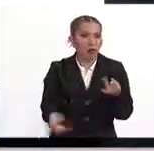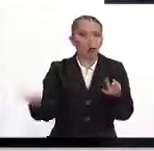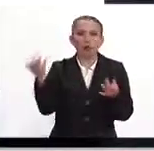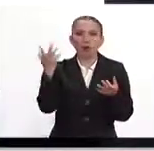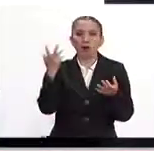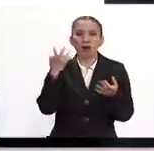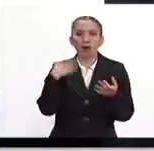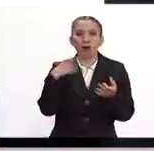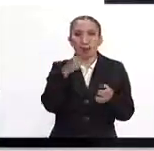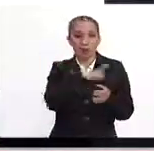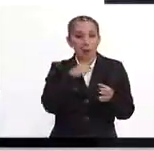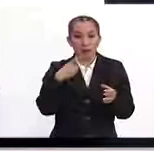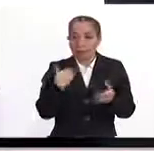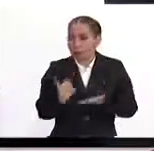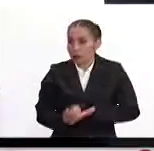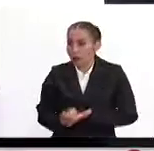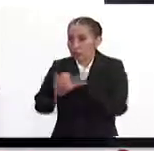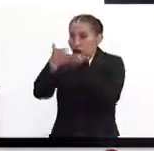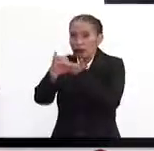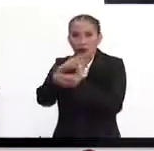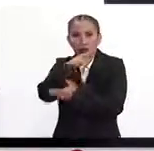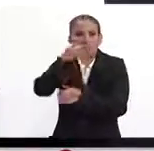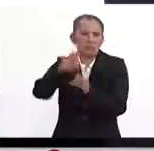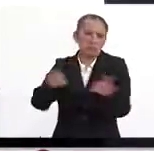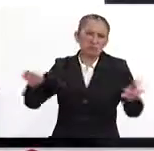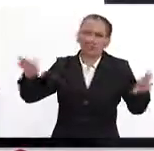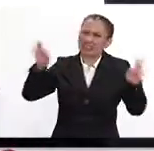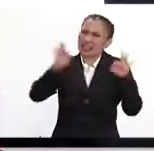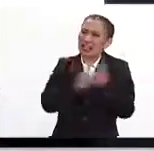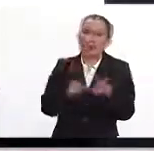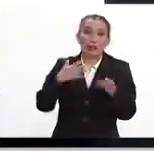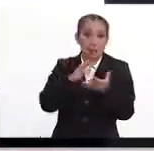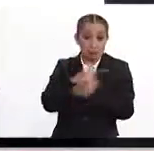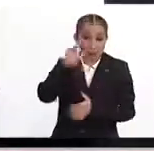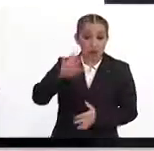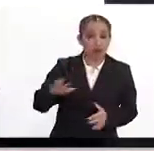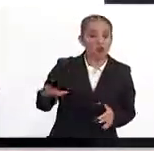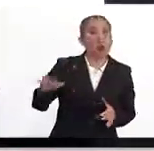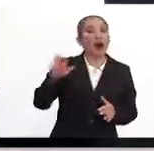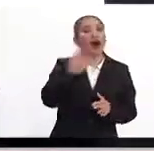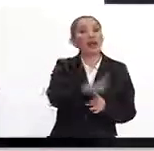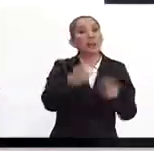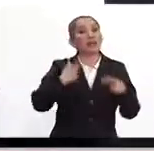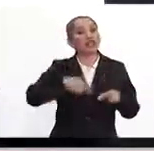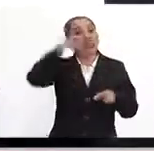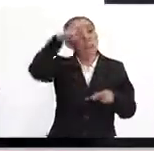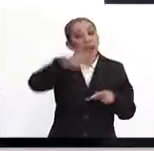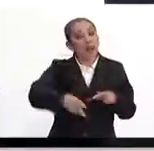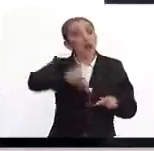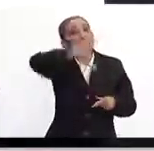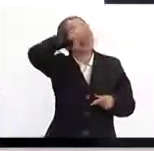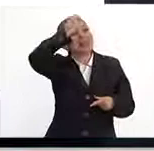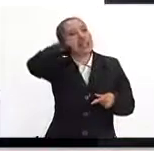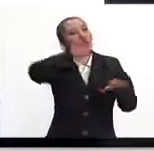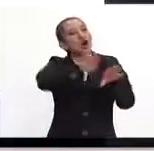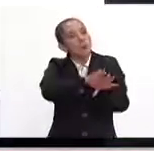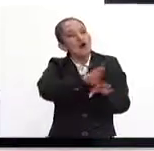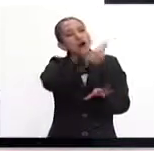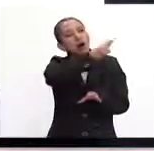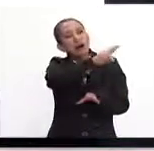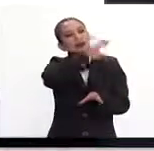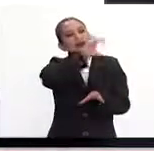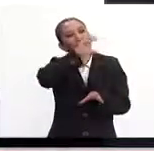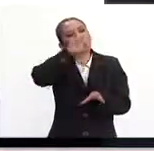al que tenemos que socorrer, por eso es bien importante que la mayor cantidad de mexicanos estemos preparados, como bien